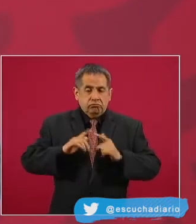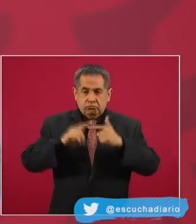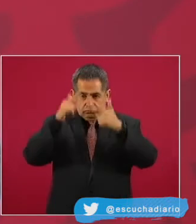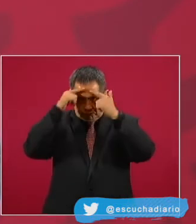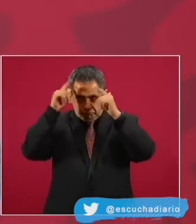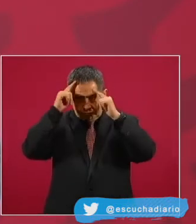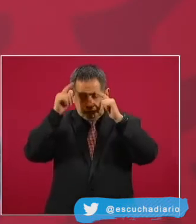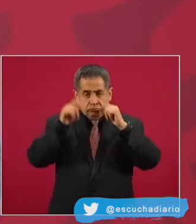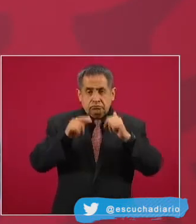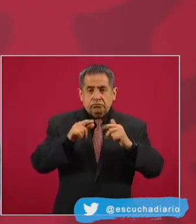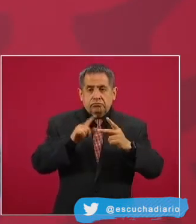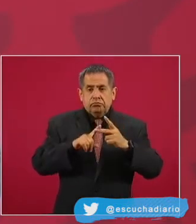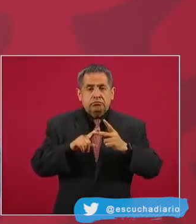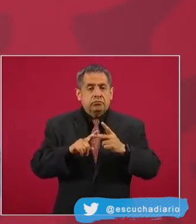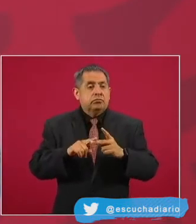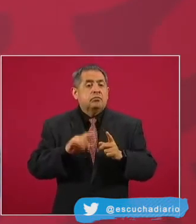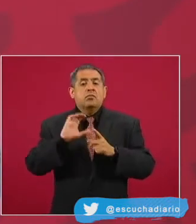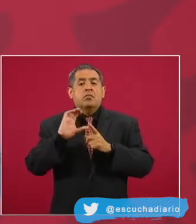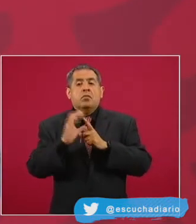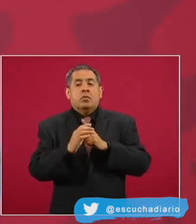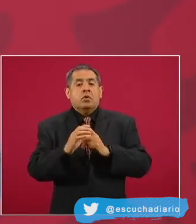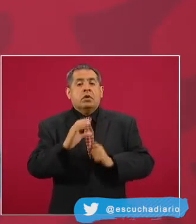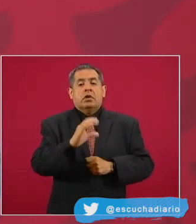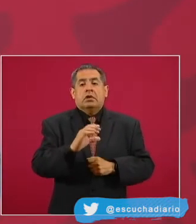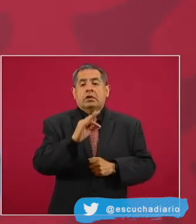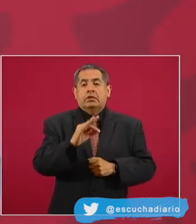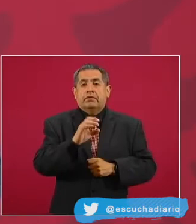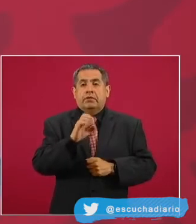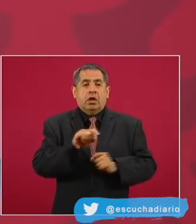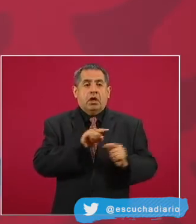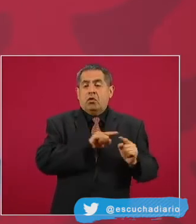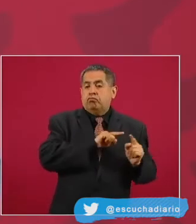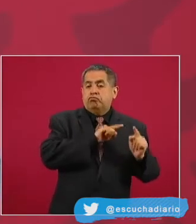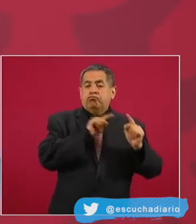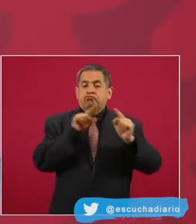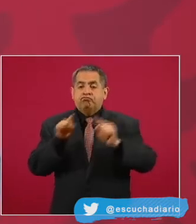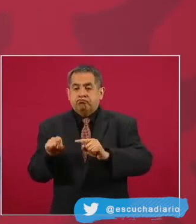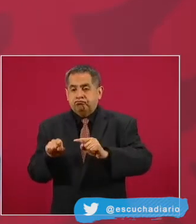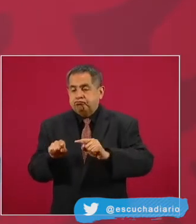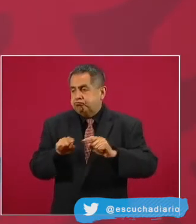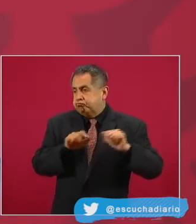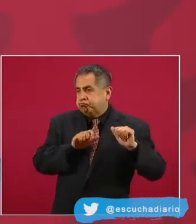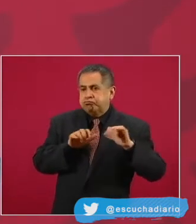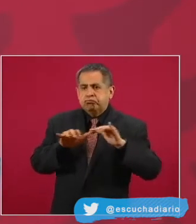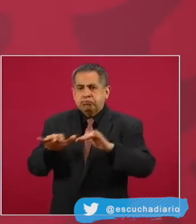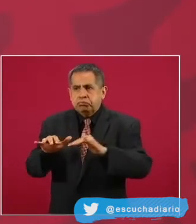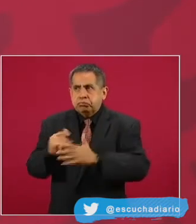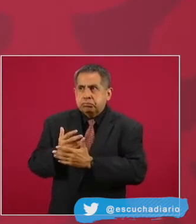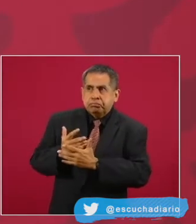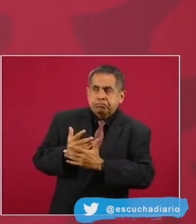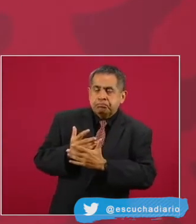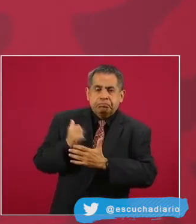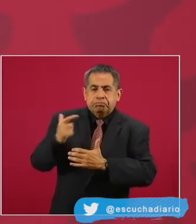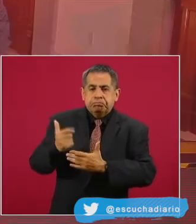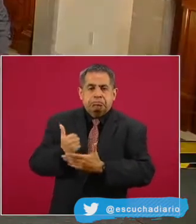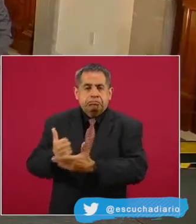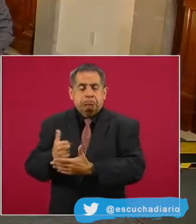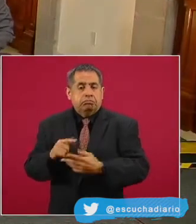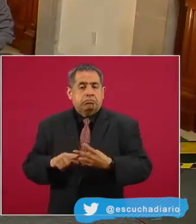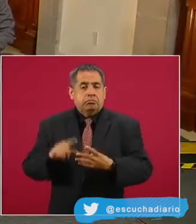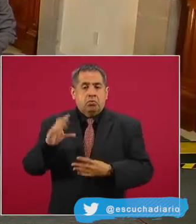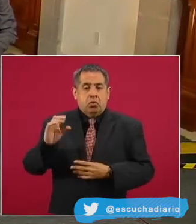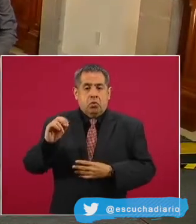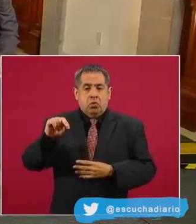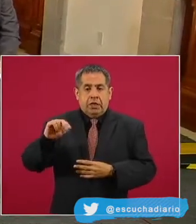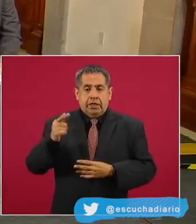Alejandro Encina, subsecretario de Derechos Humanos, informa sobre el registro histórico de 2006 a 2020, en donde detalla